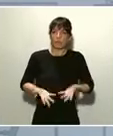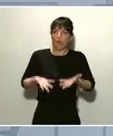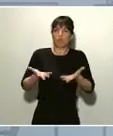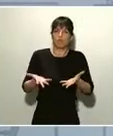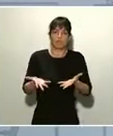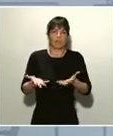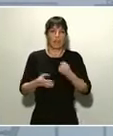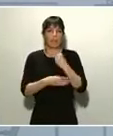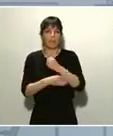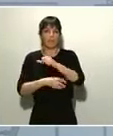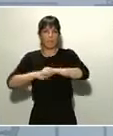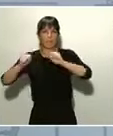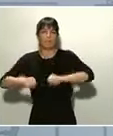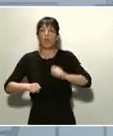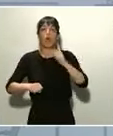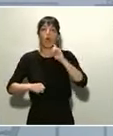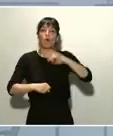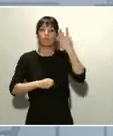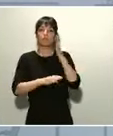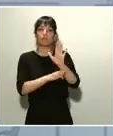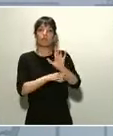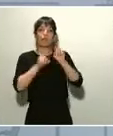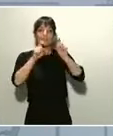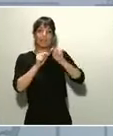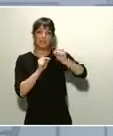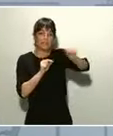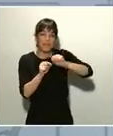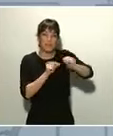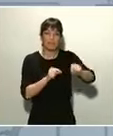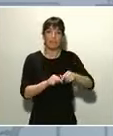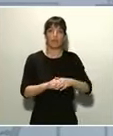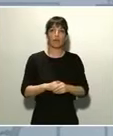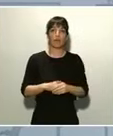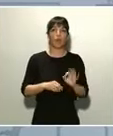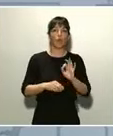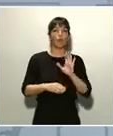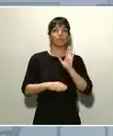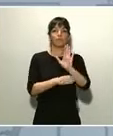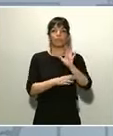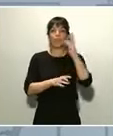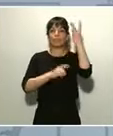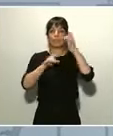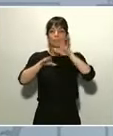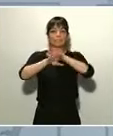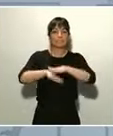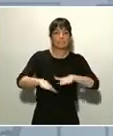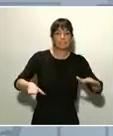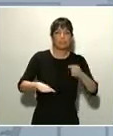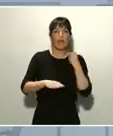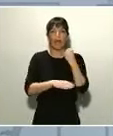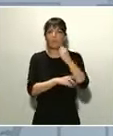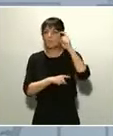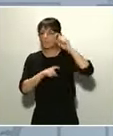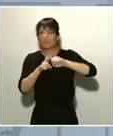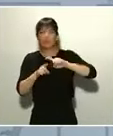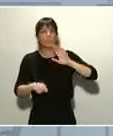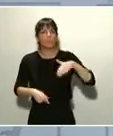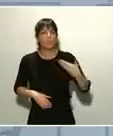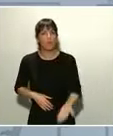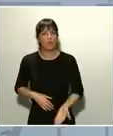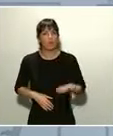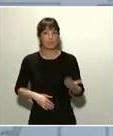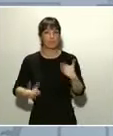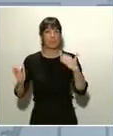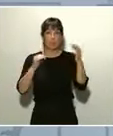enseñanza a distancia, desde las sugerencias de actividades para niños, para niñas, el apoyo psicológico tan importante en estos momentos, todo ello